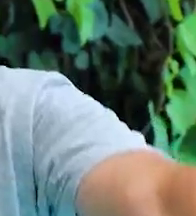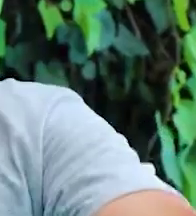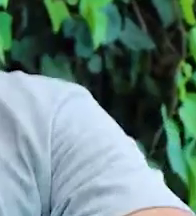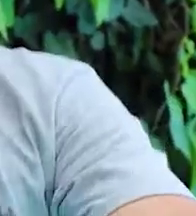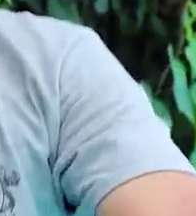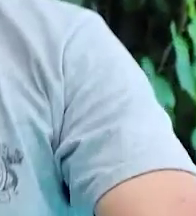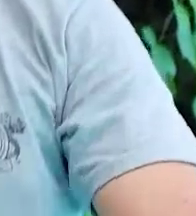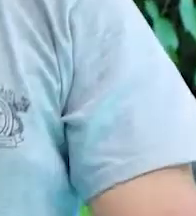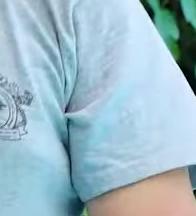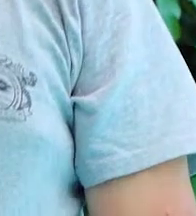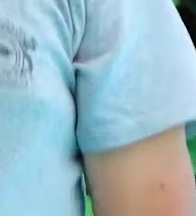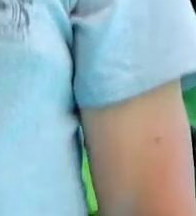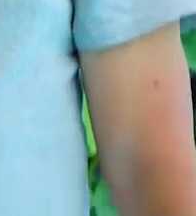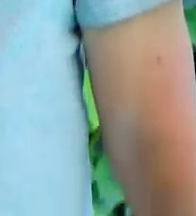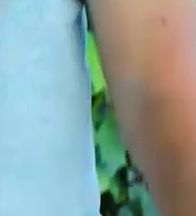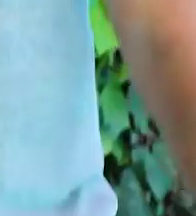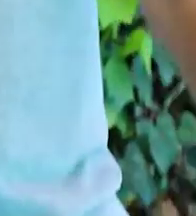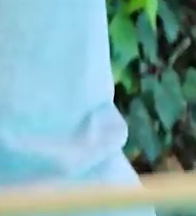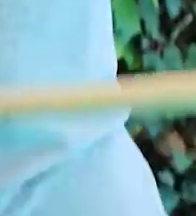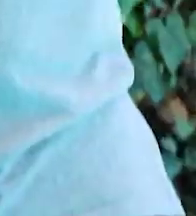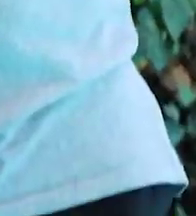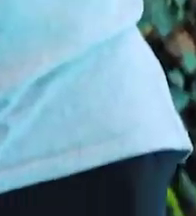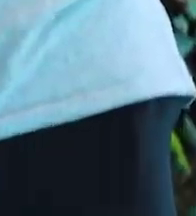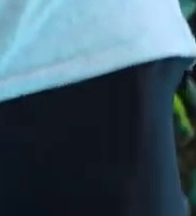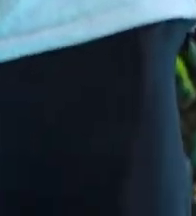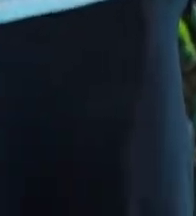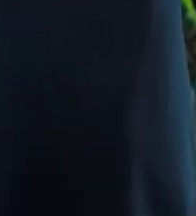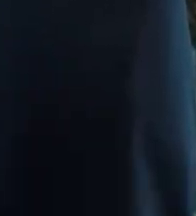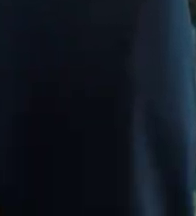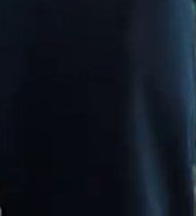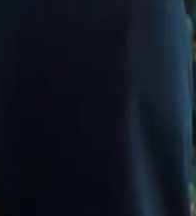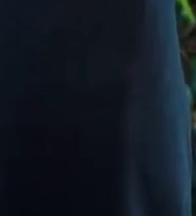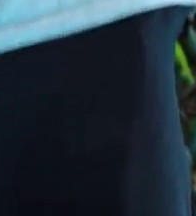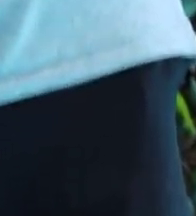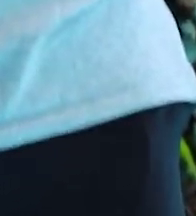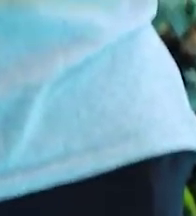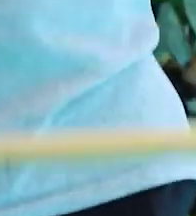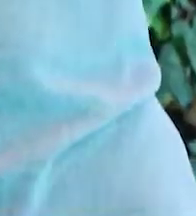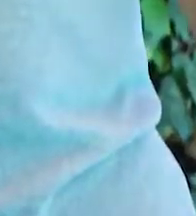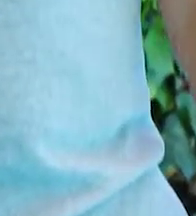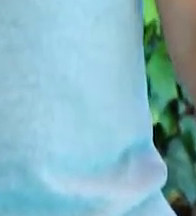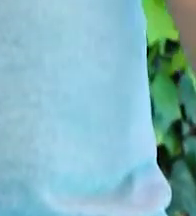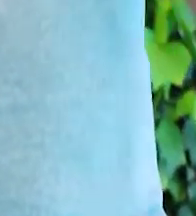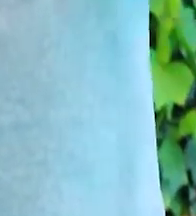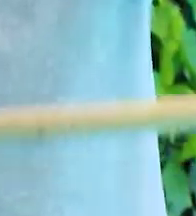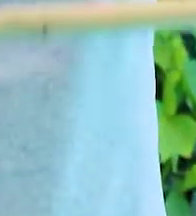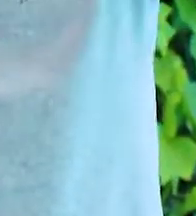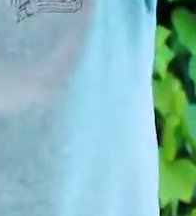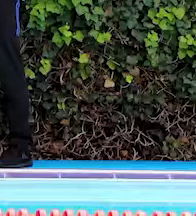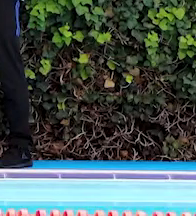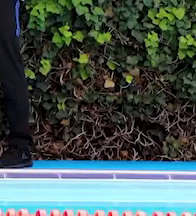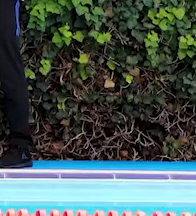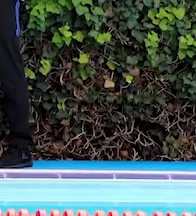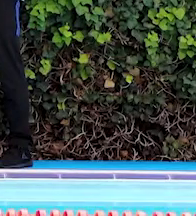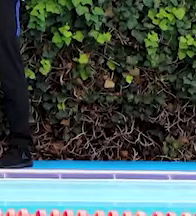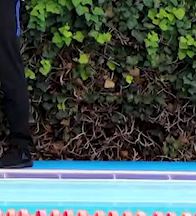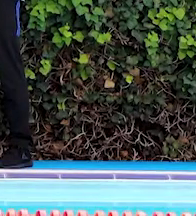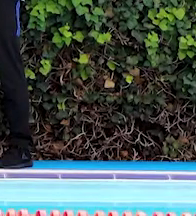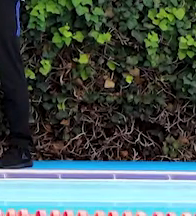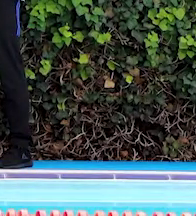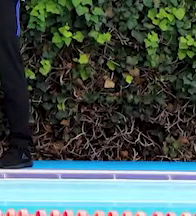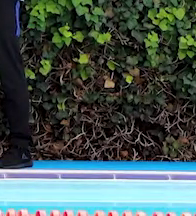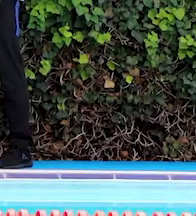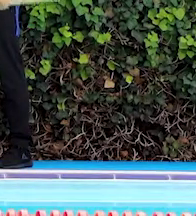Y vamos a hacer extensión a la altura del hombro.